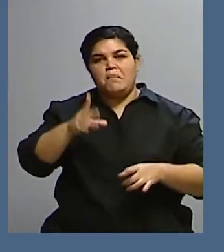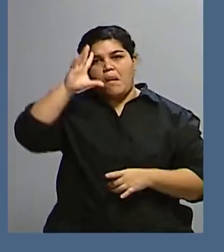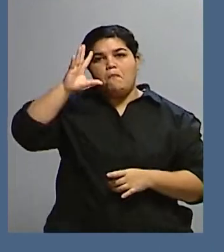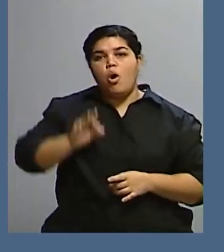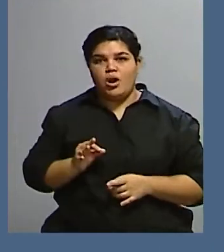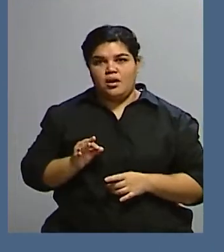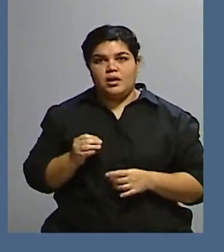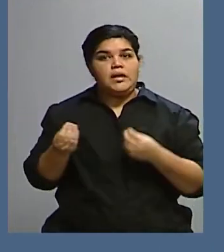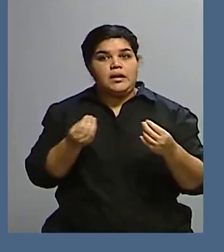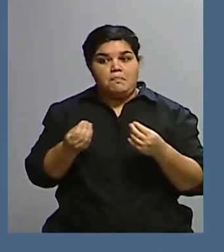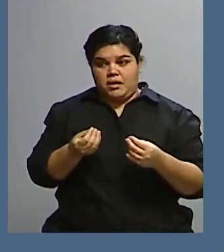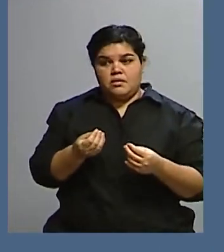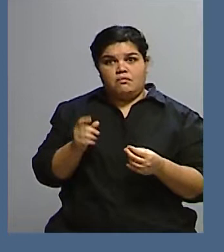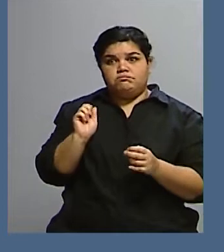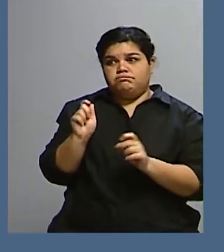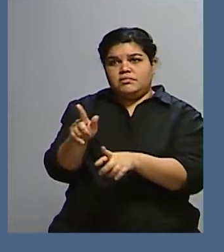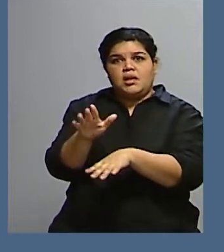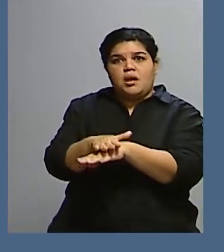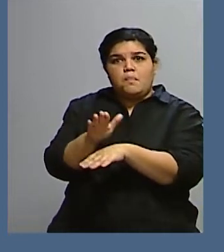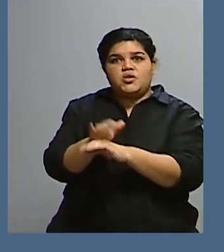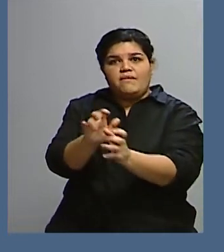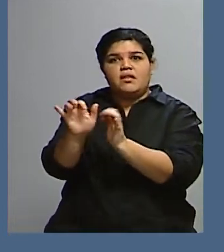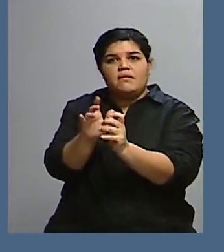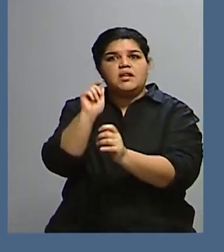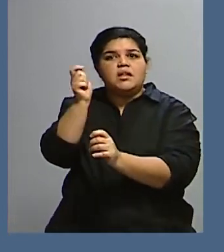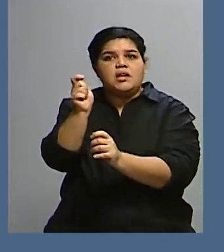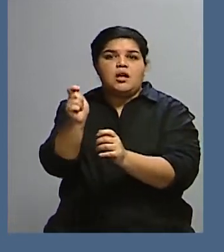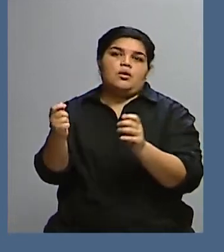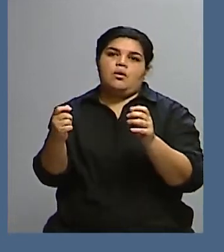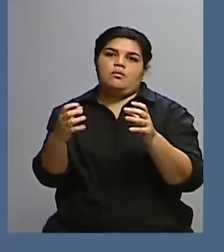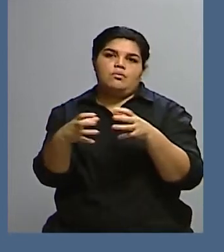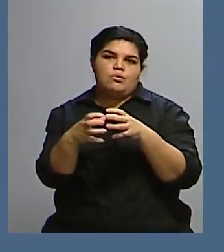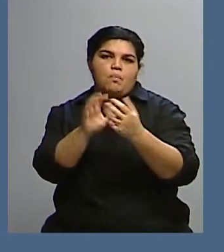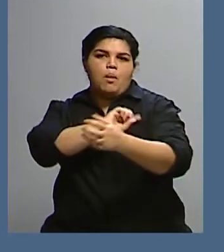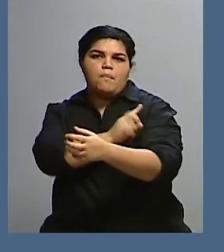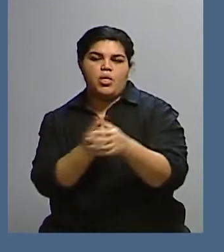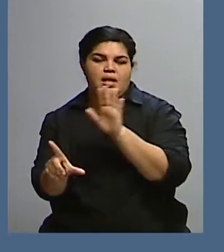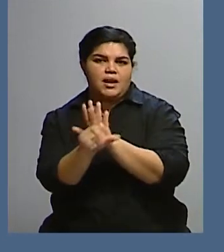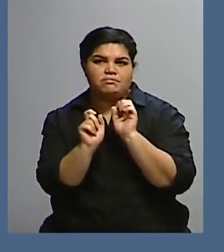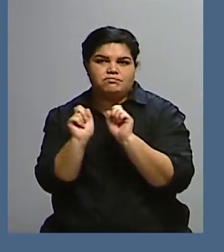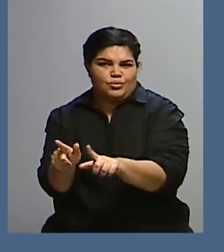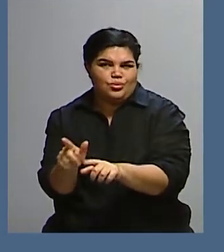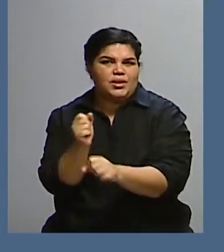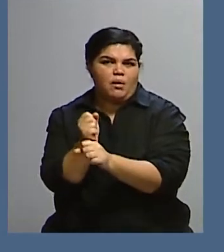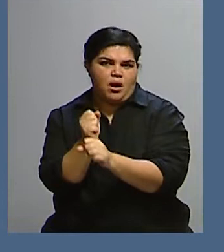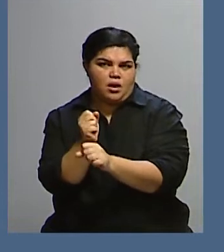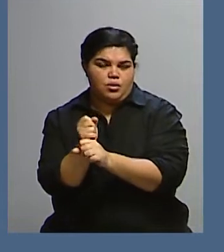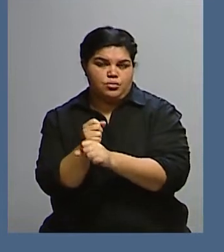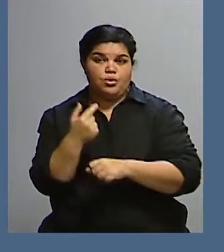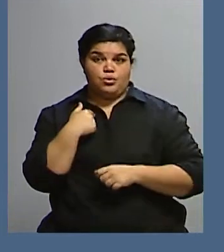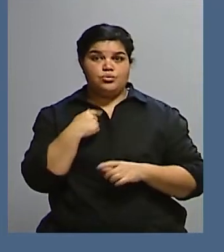que ver con la medicina y por lo tanto no quisiera yo en mi formación de profesora